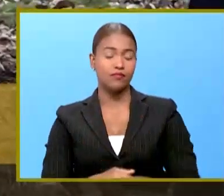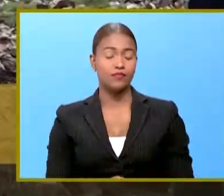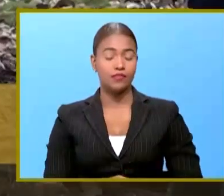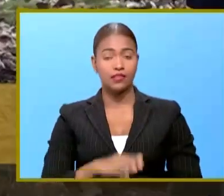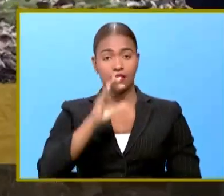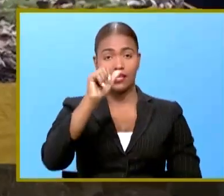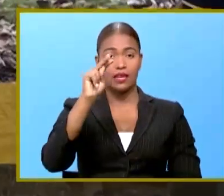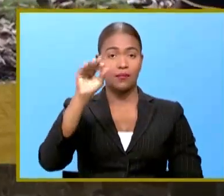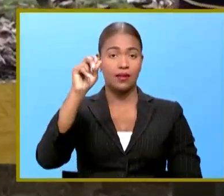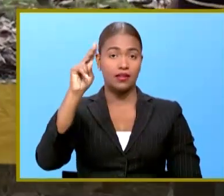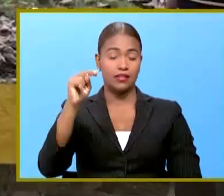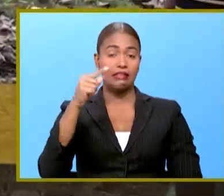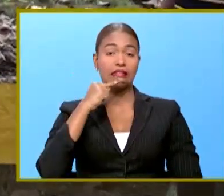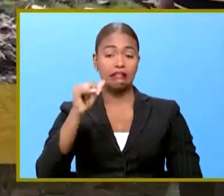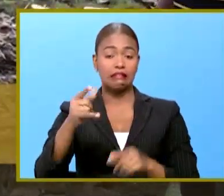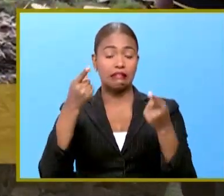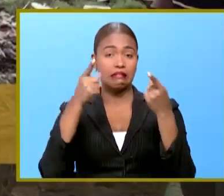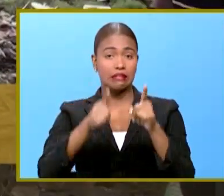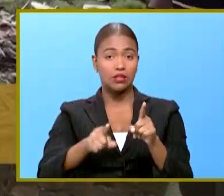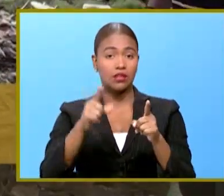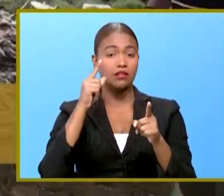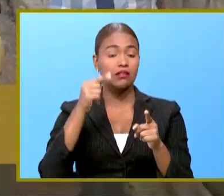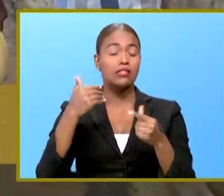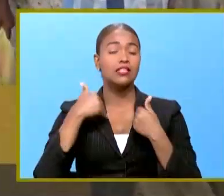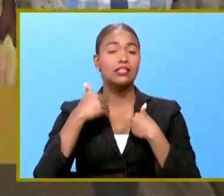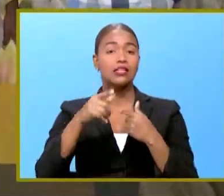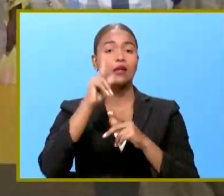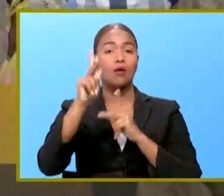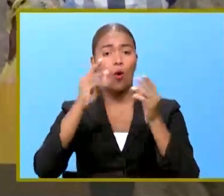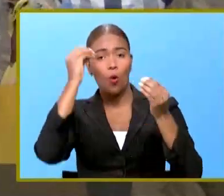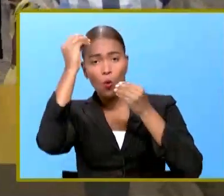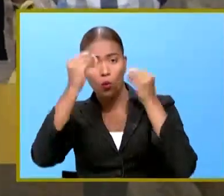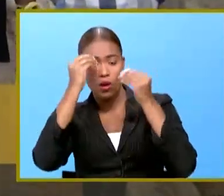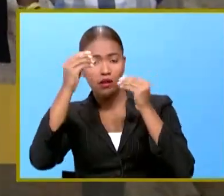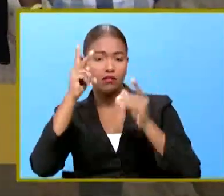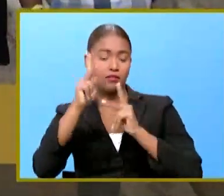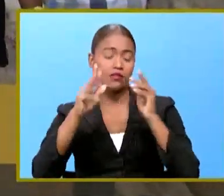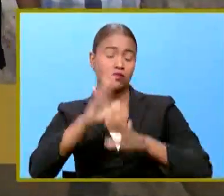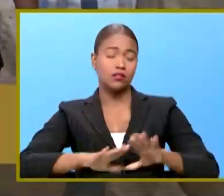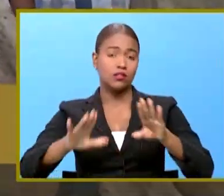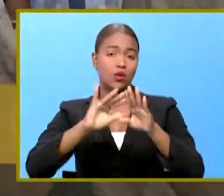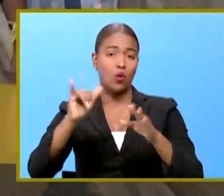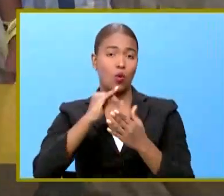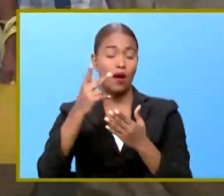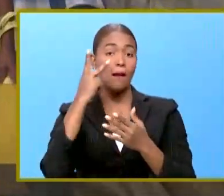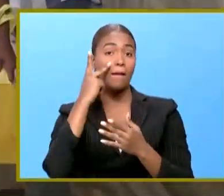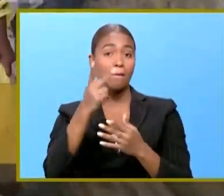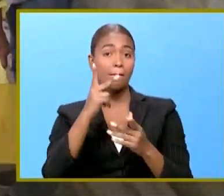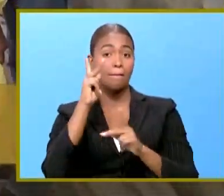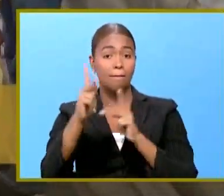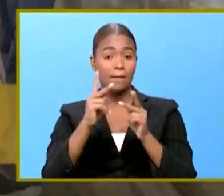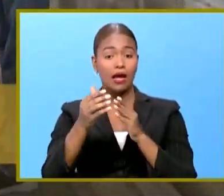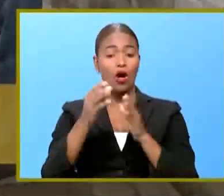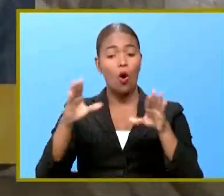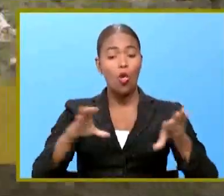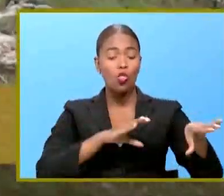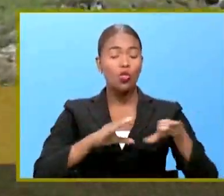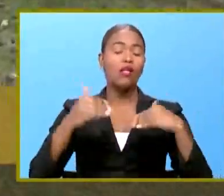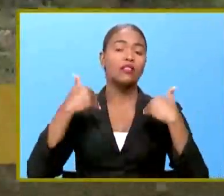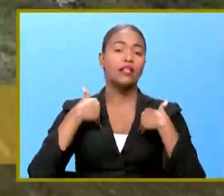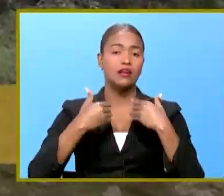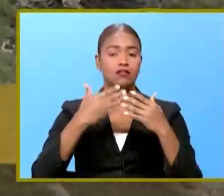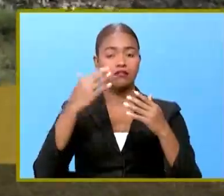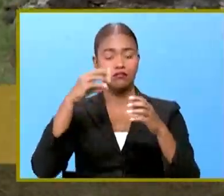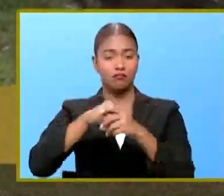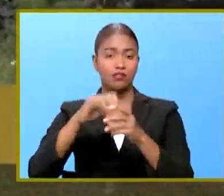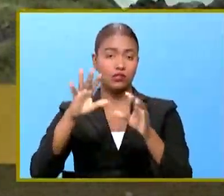Ramírez dijo además que este caso debe invitarnos a la reflexión como sociedad y a verificar los patrones de conducta que se